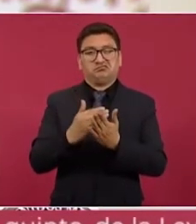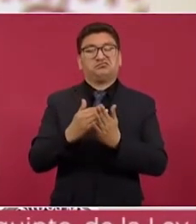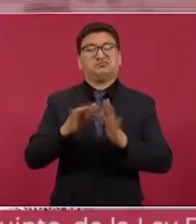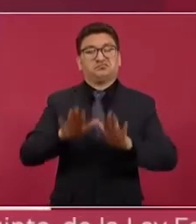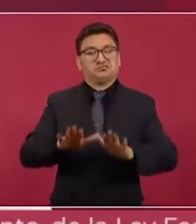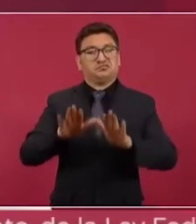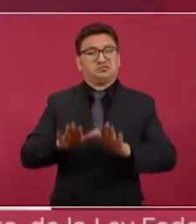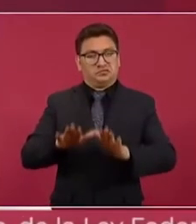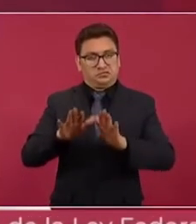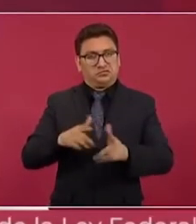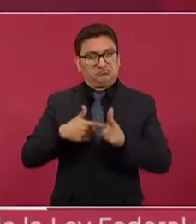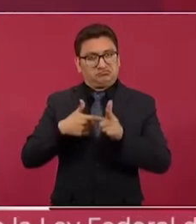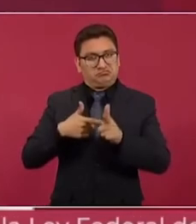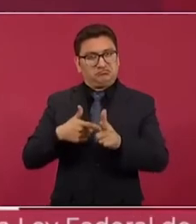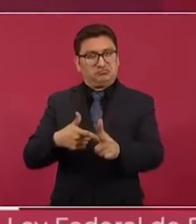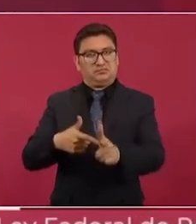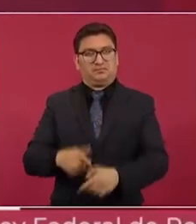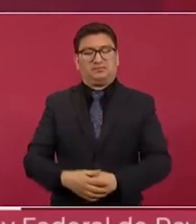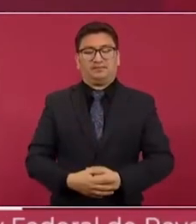constante.